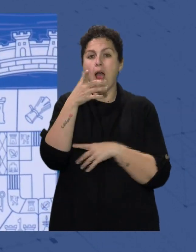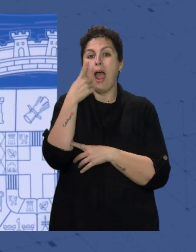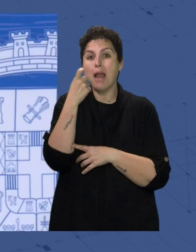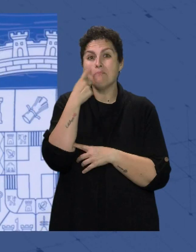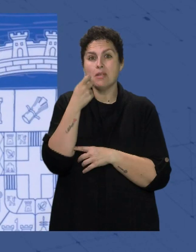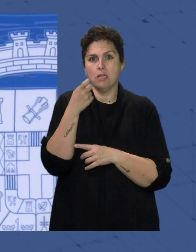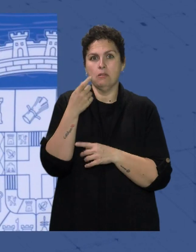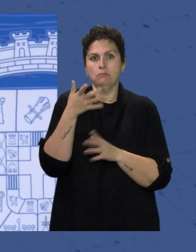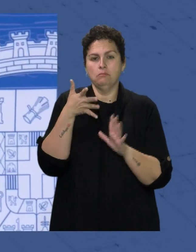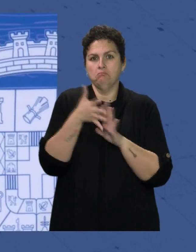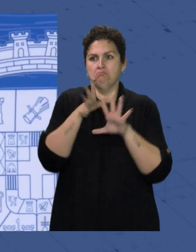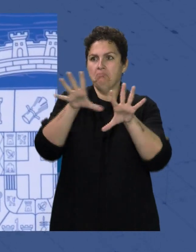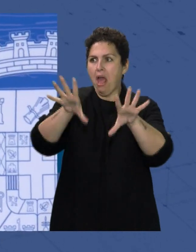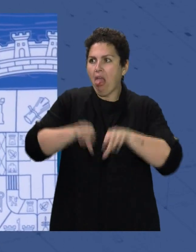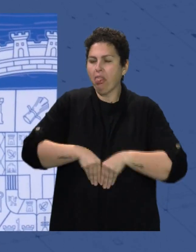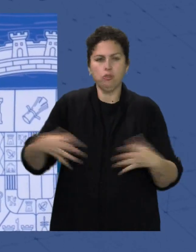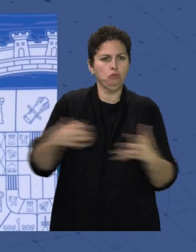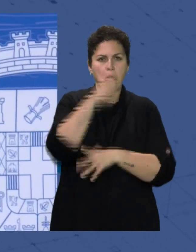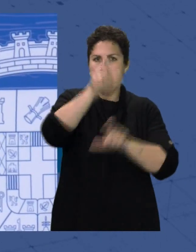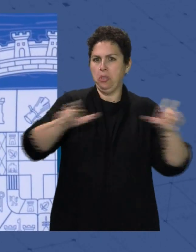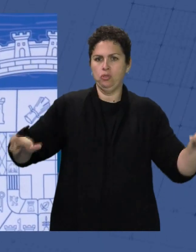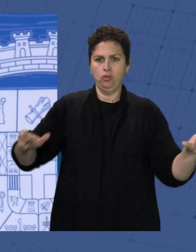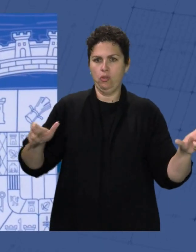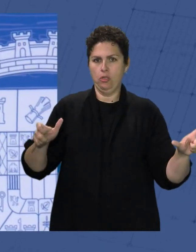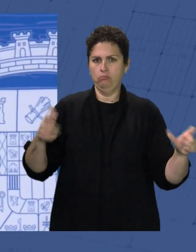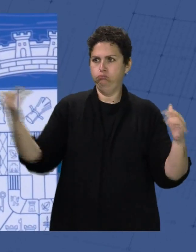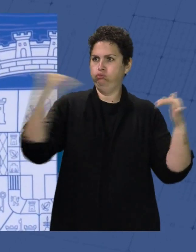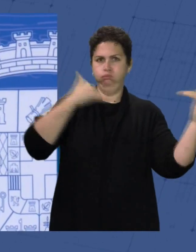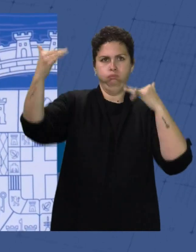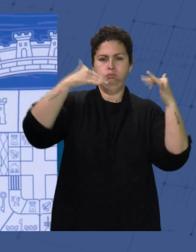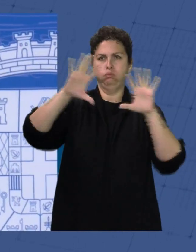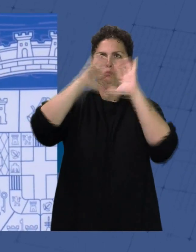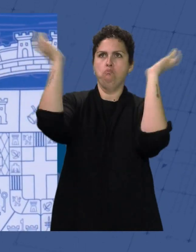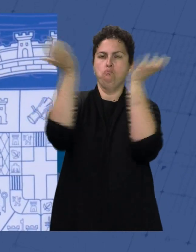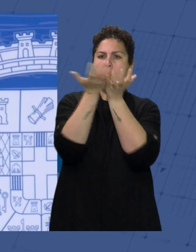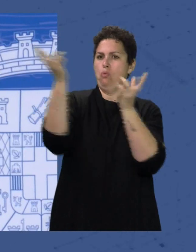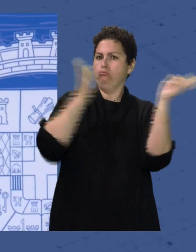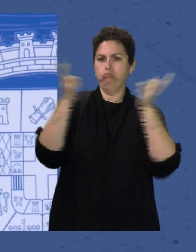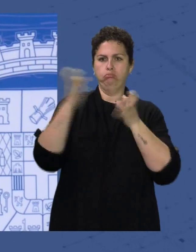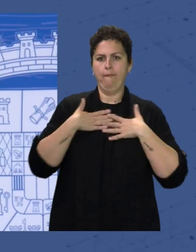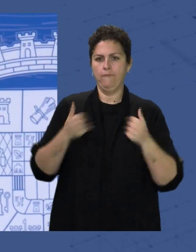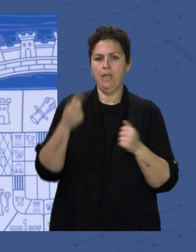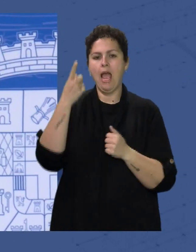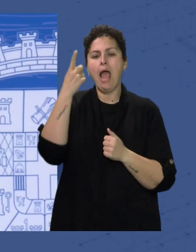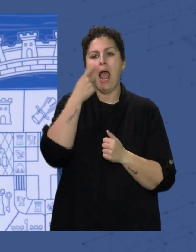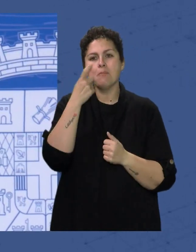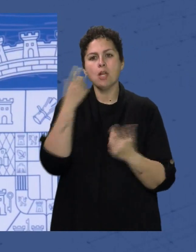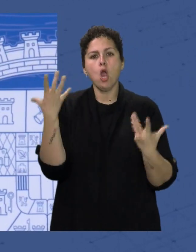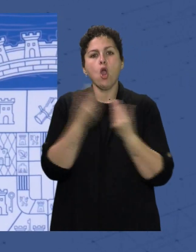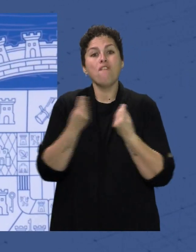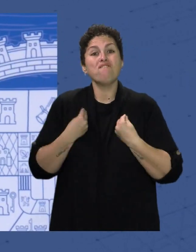Acogedora Y receptora De todas las personas Que llegan De todas partes Del mundo En Almería Convivimos Personas De